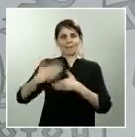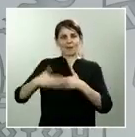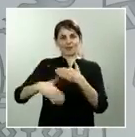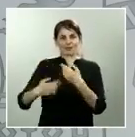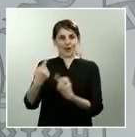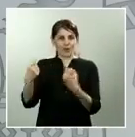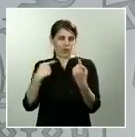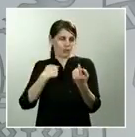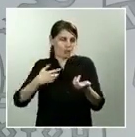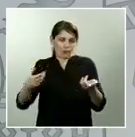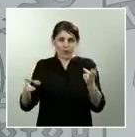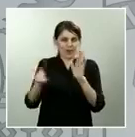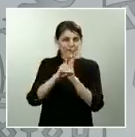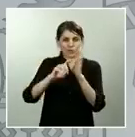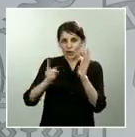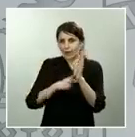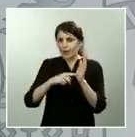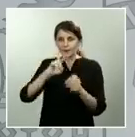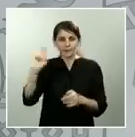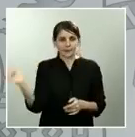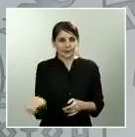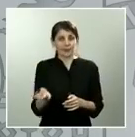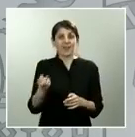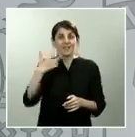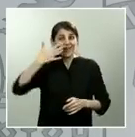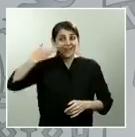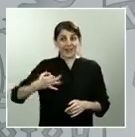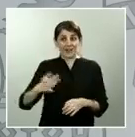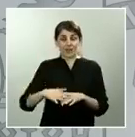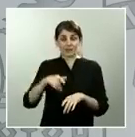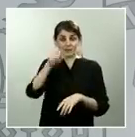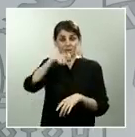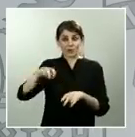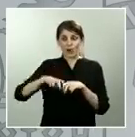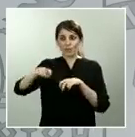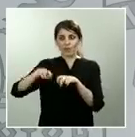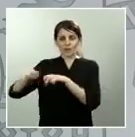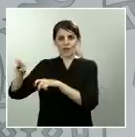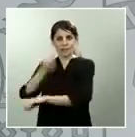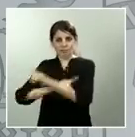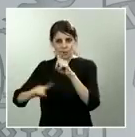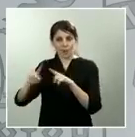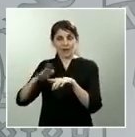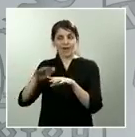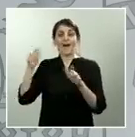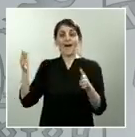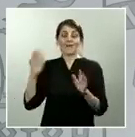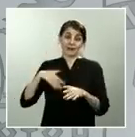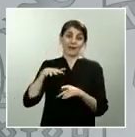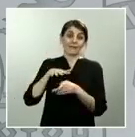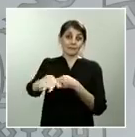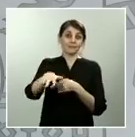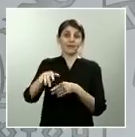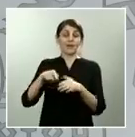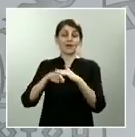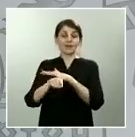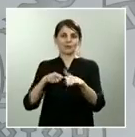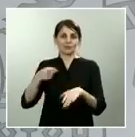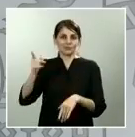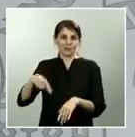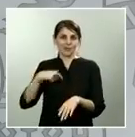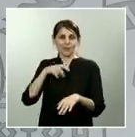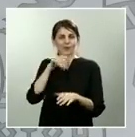dificultad en la movilidad de los ciudadanos, en este momento también está trabajando para su publicación a la mayor brevedad posible.